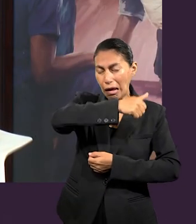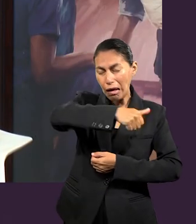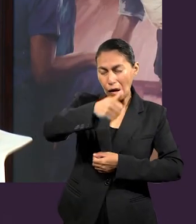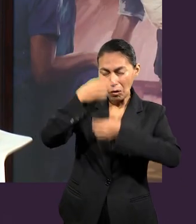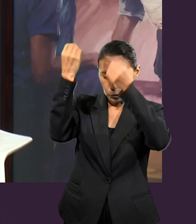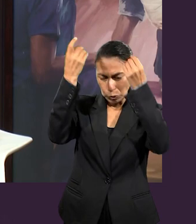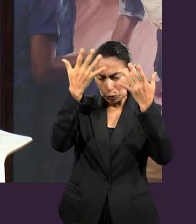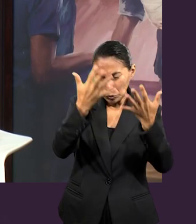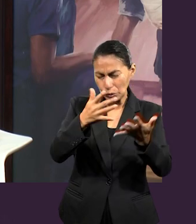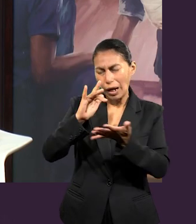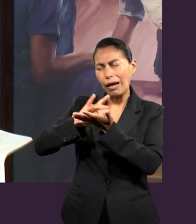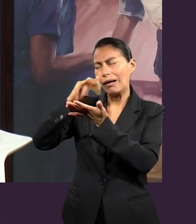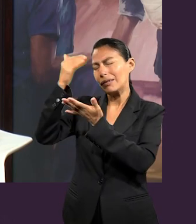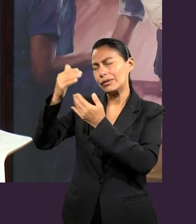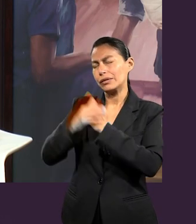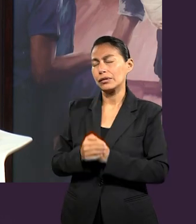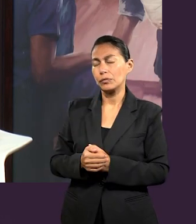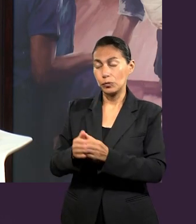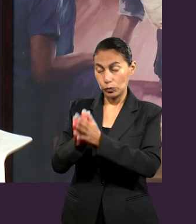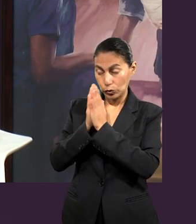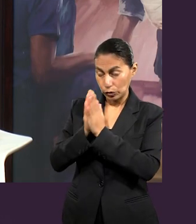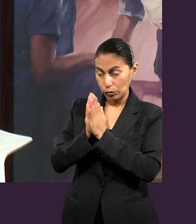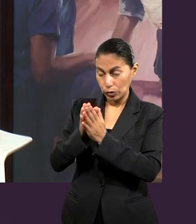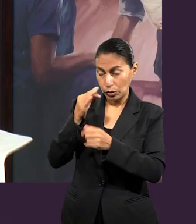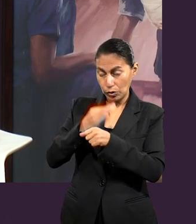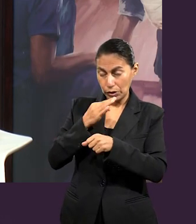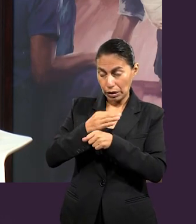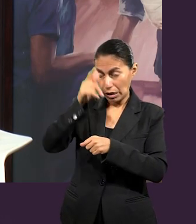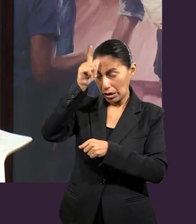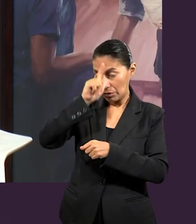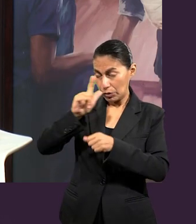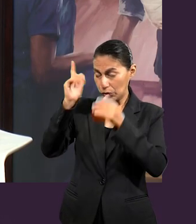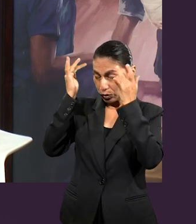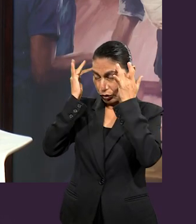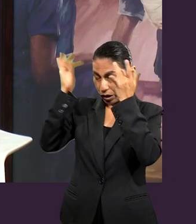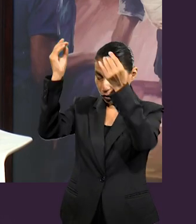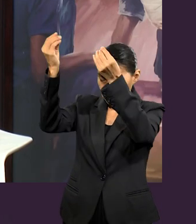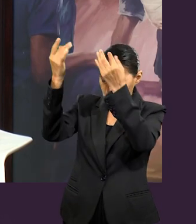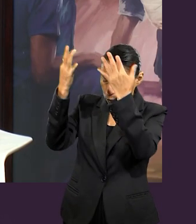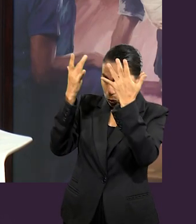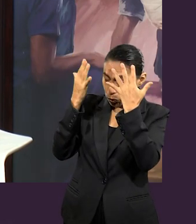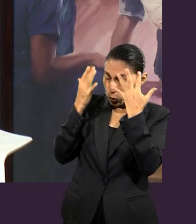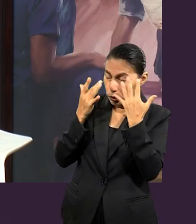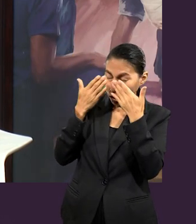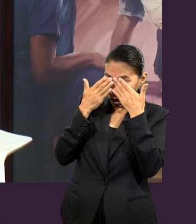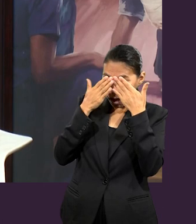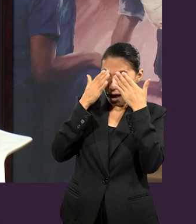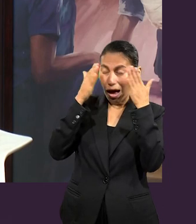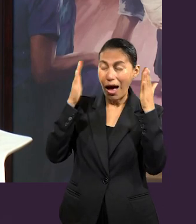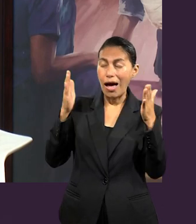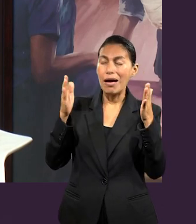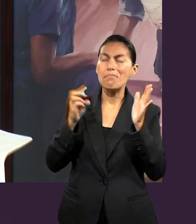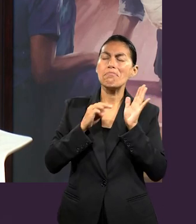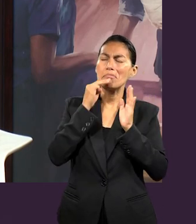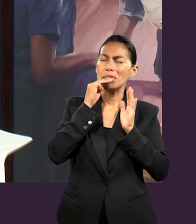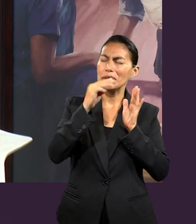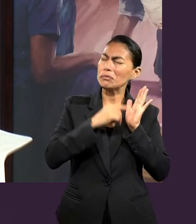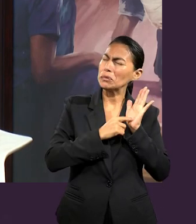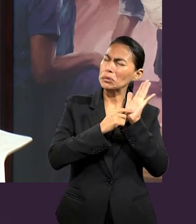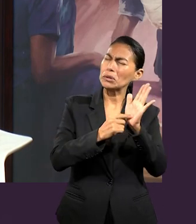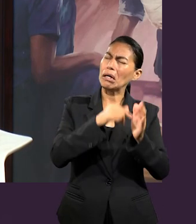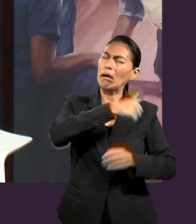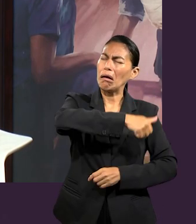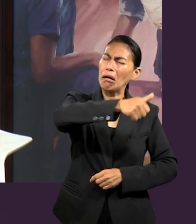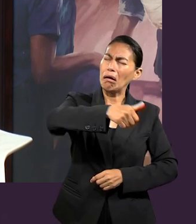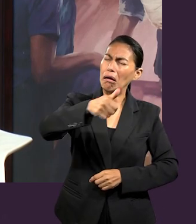con cada uno de nosotros. Permite que en esta hora tu espíritu se derrame sobre cada uno de los que están aquí para que podamos guiar este mensaje y pueda